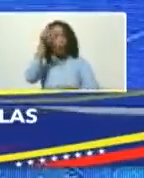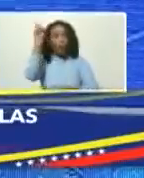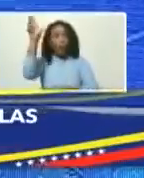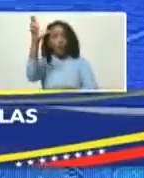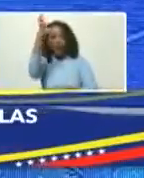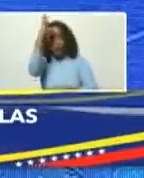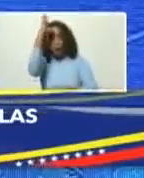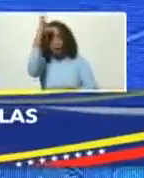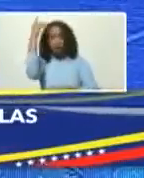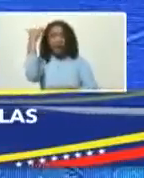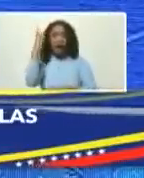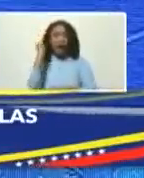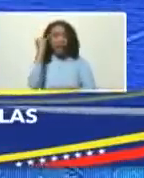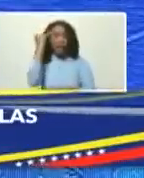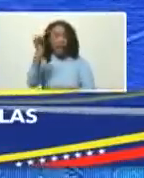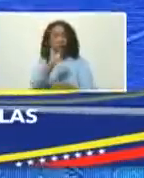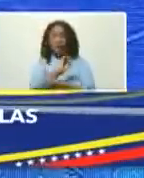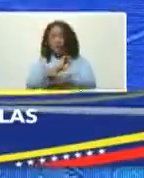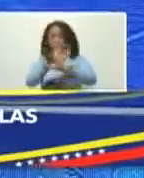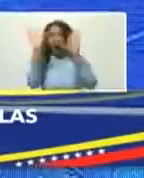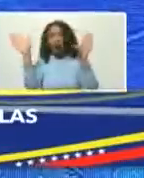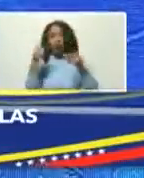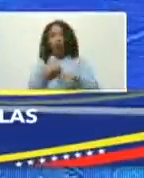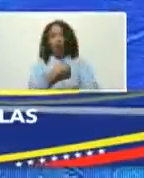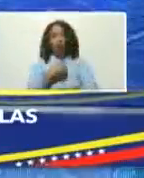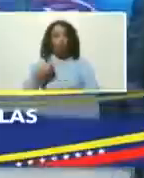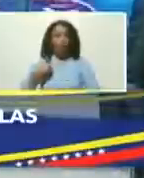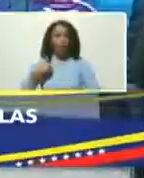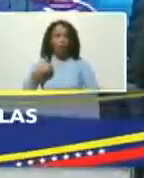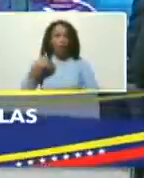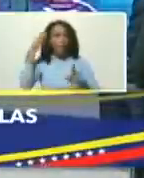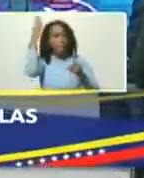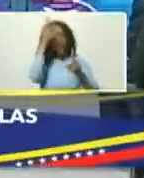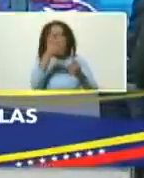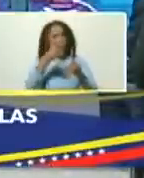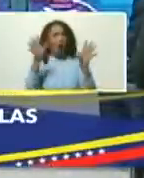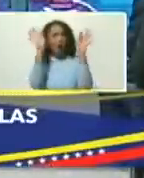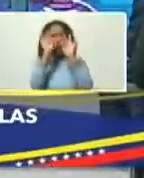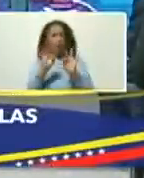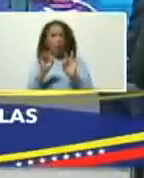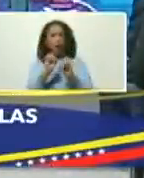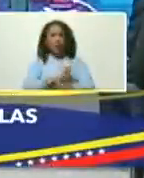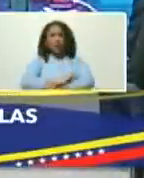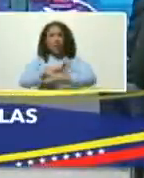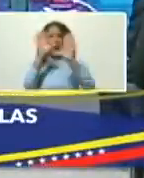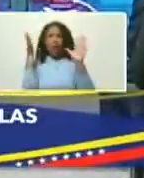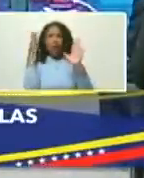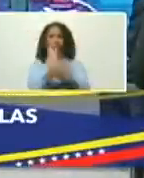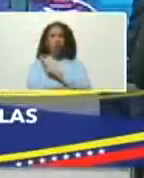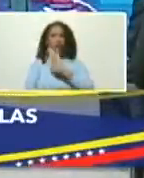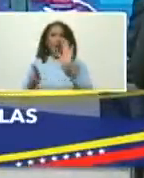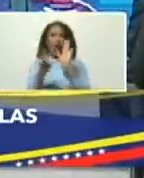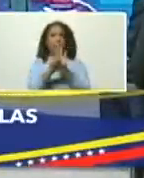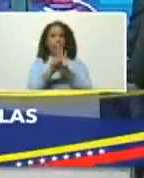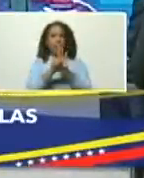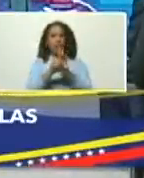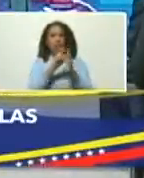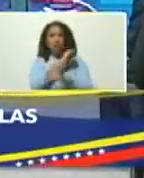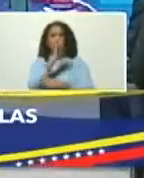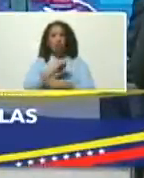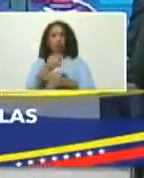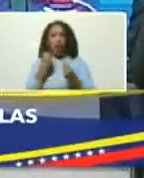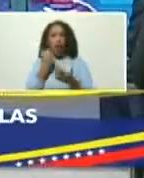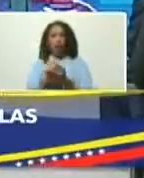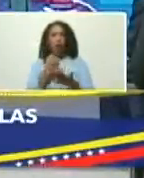y tiene las ideas bien claras yo quisiera que nos orientara de manera precisa sobre esta zona económica especial